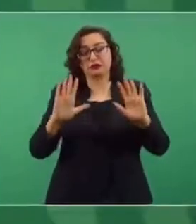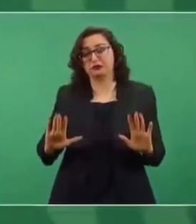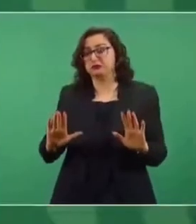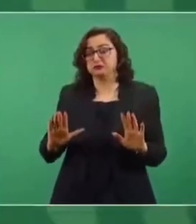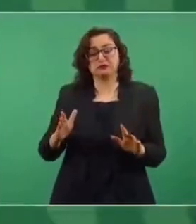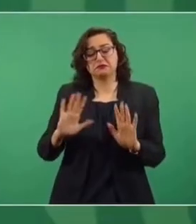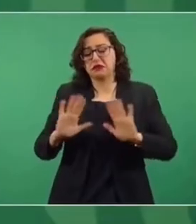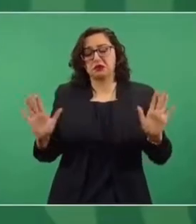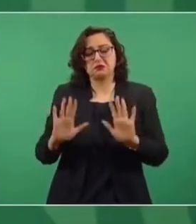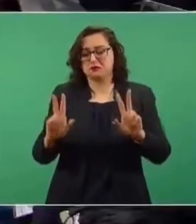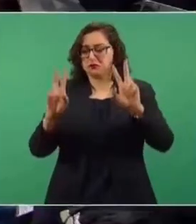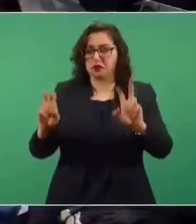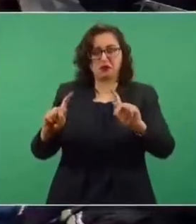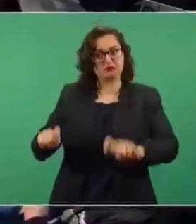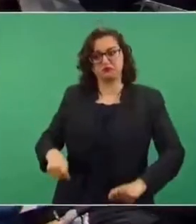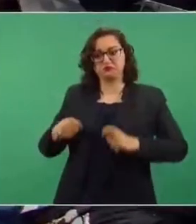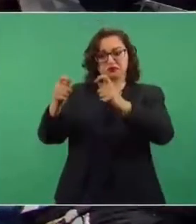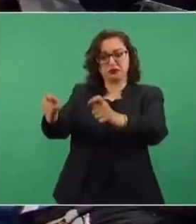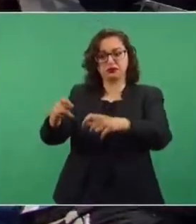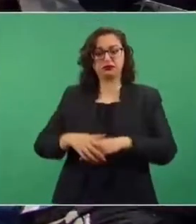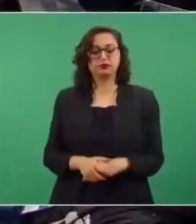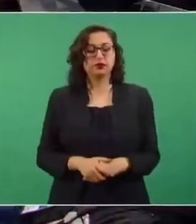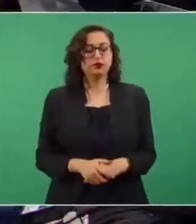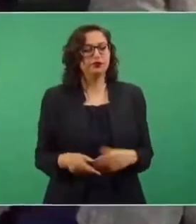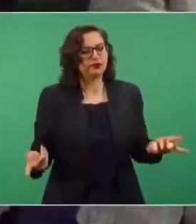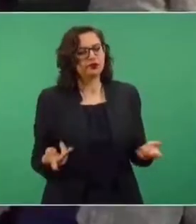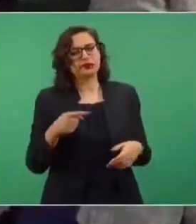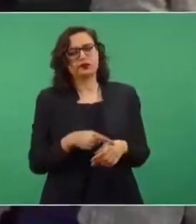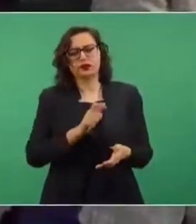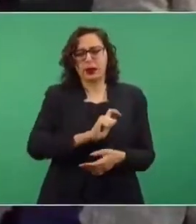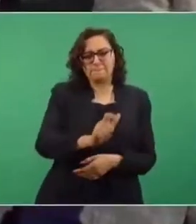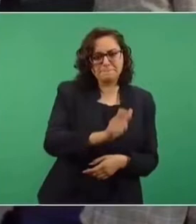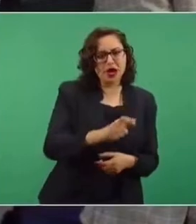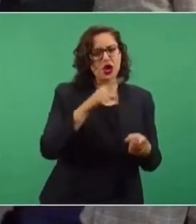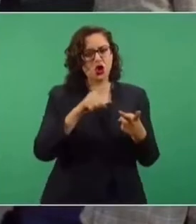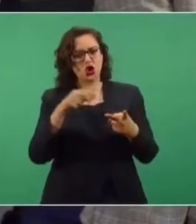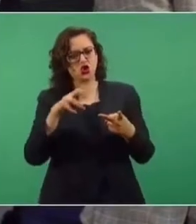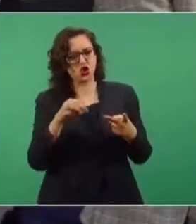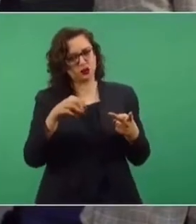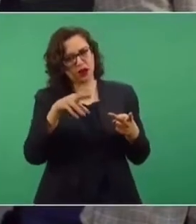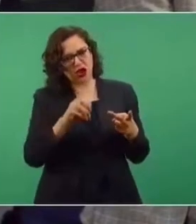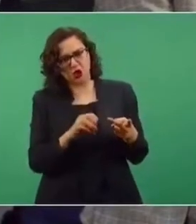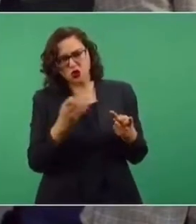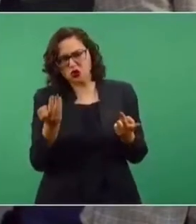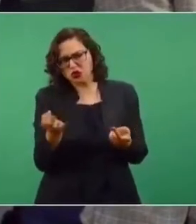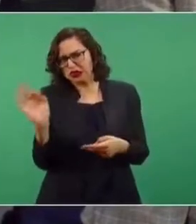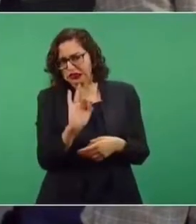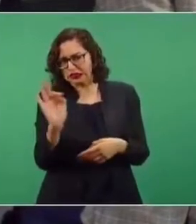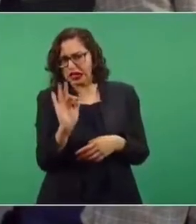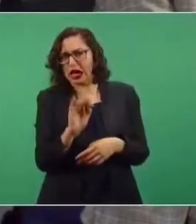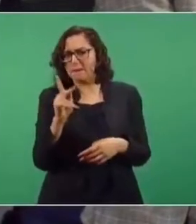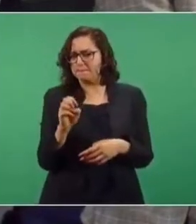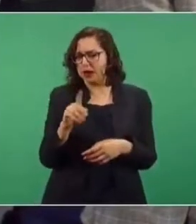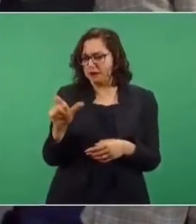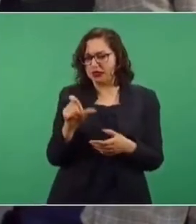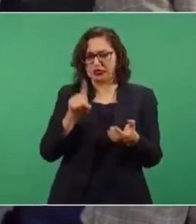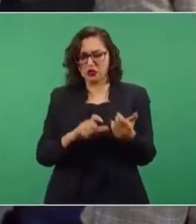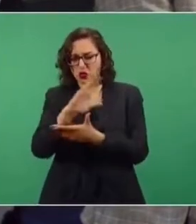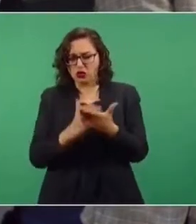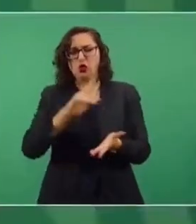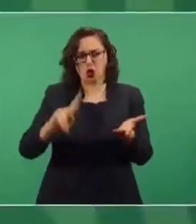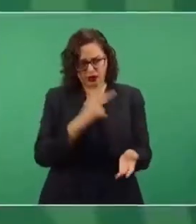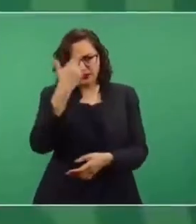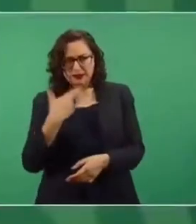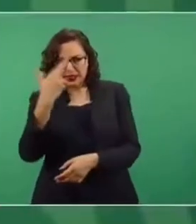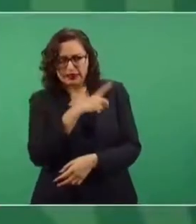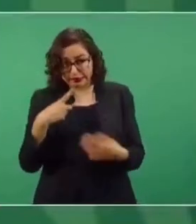Ya ese es otro asunto. Este tipo de casos, tanto los pagos a comisionados como la situación de Romero de Chambes, tendrían que derivar en una nueva revisión de este contrato colectivo.